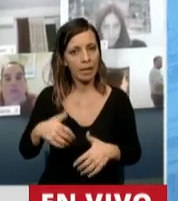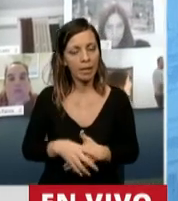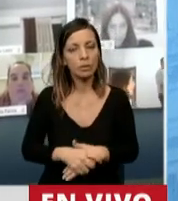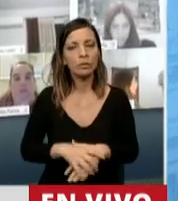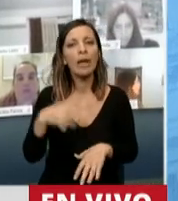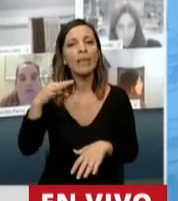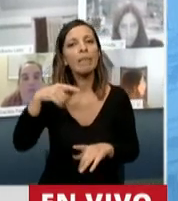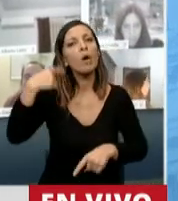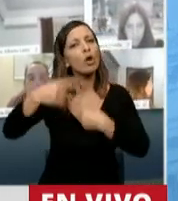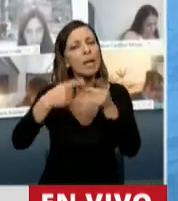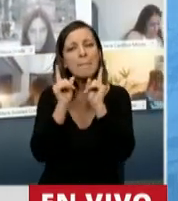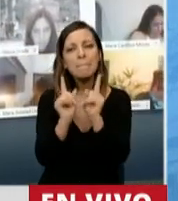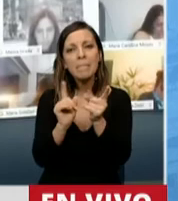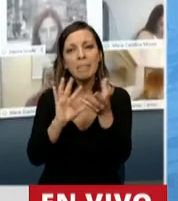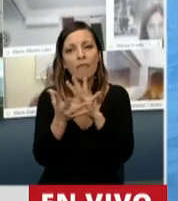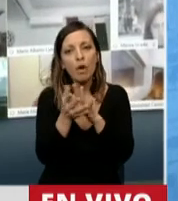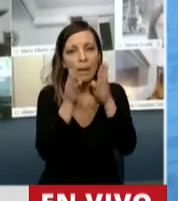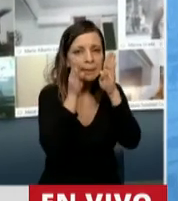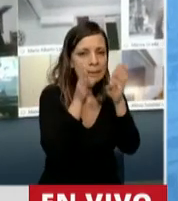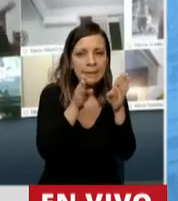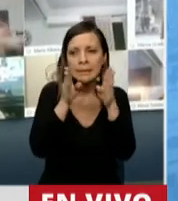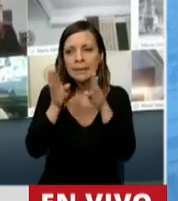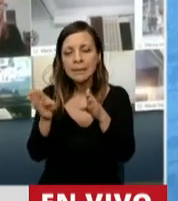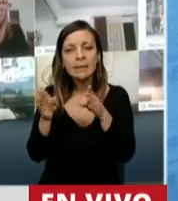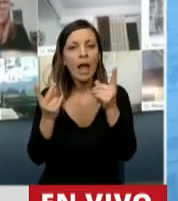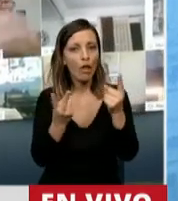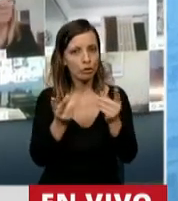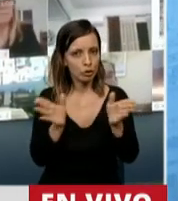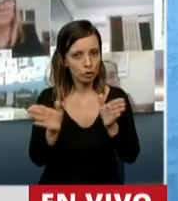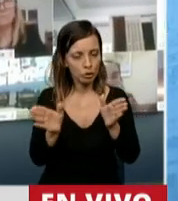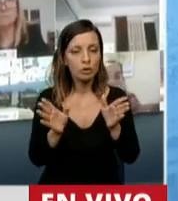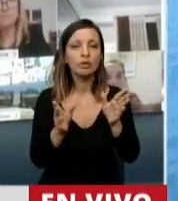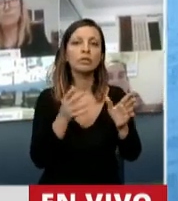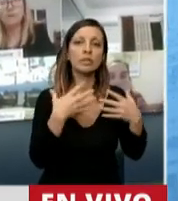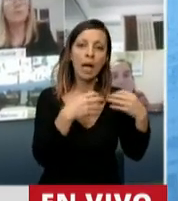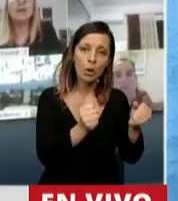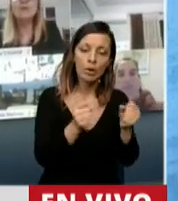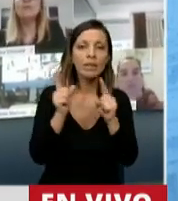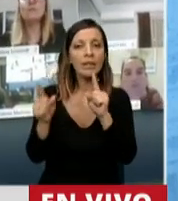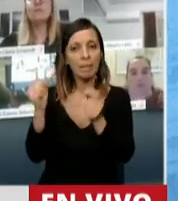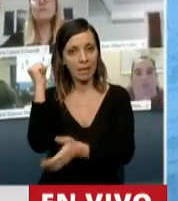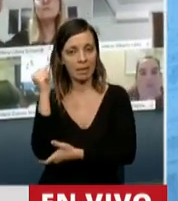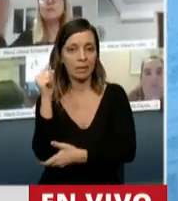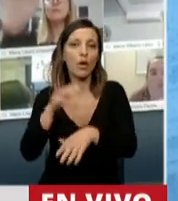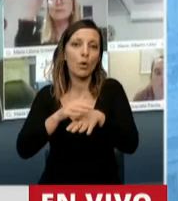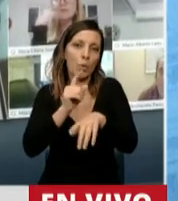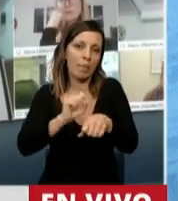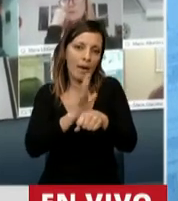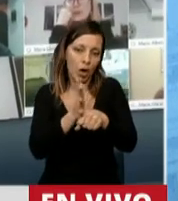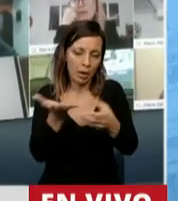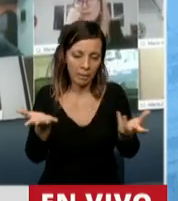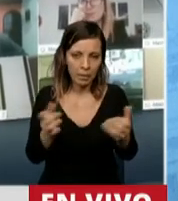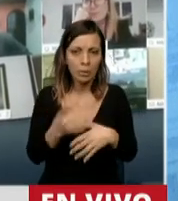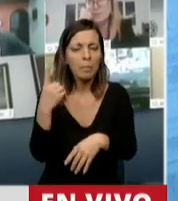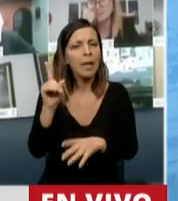seguir por ese camino, atendiendo la emergencia y la crisis que se ha profundizado, como lo dije, por la pandemia. Pero, señor